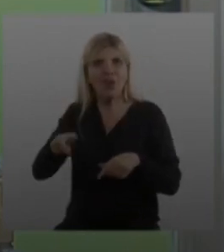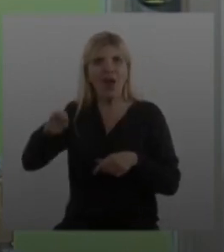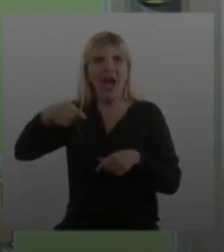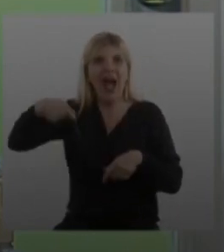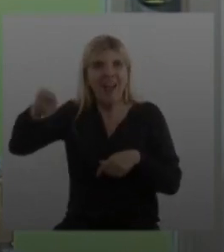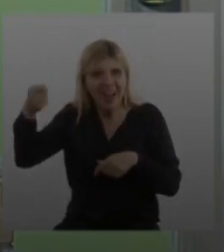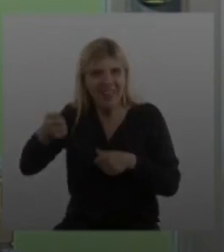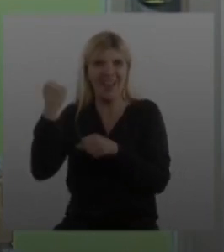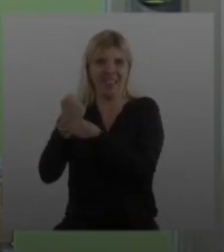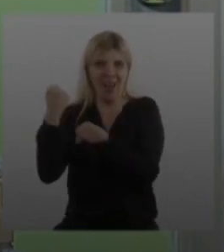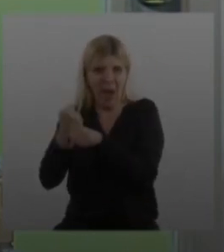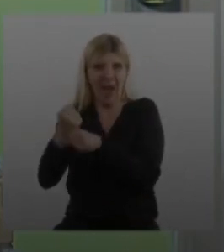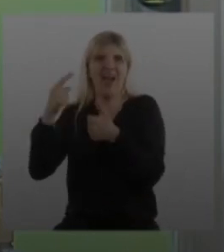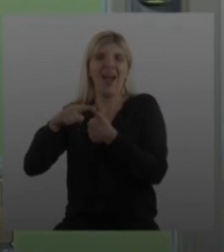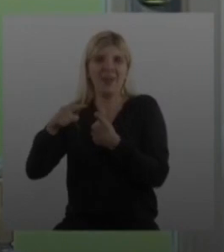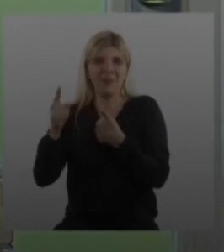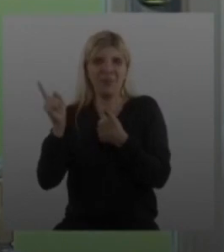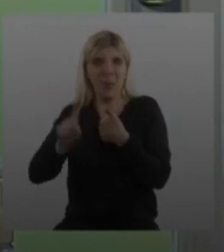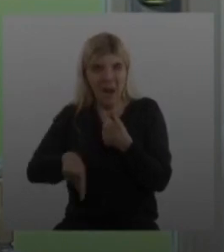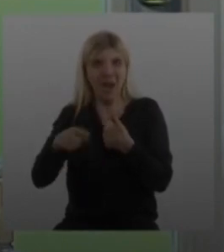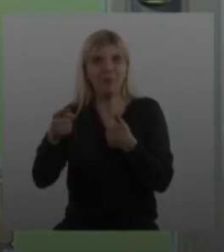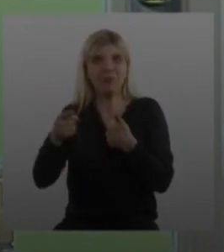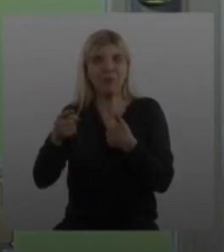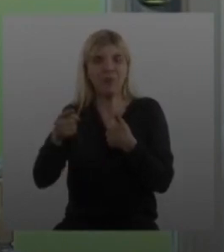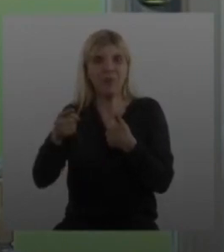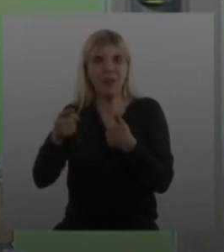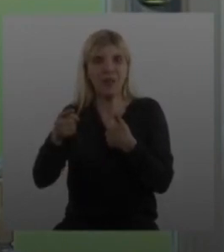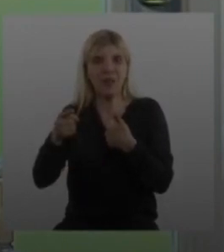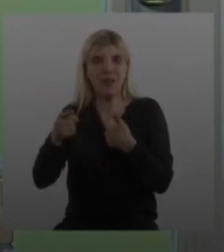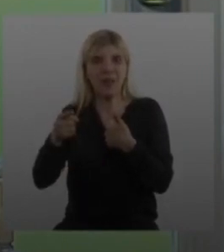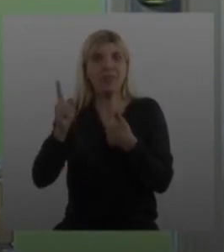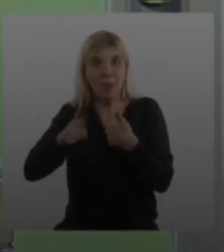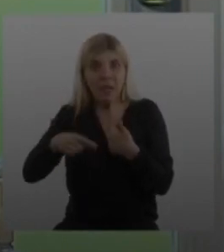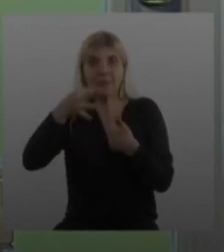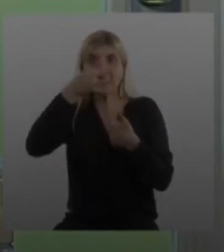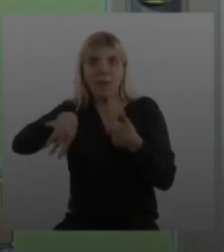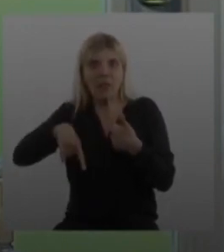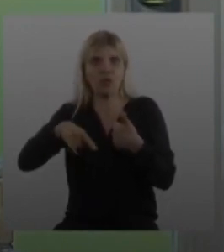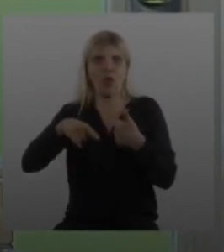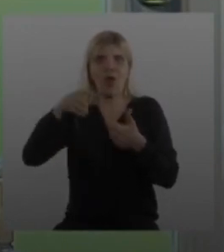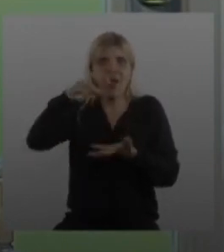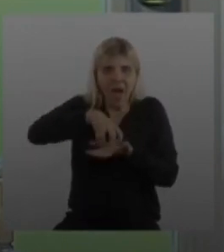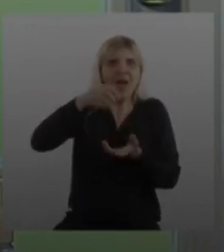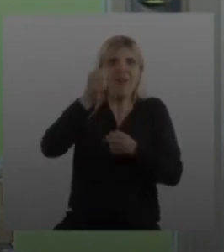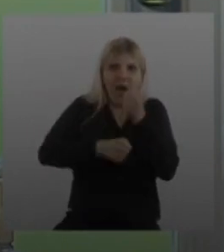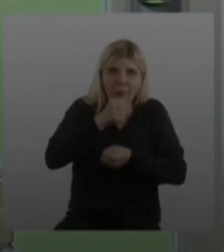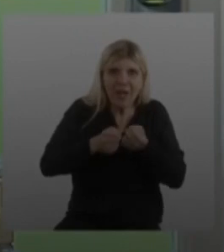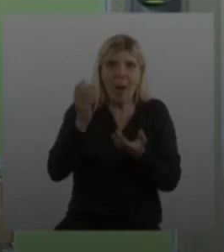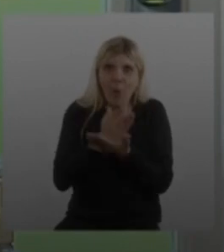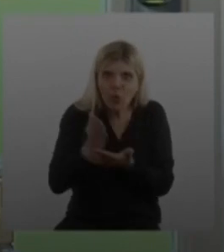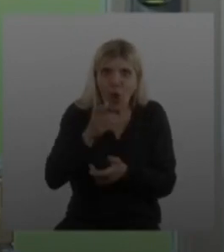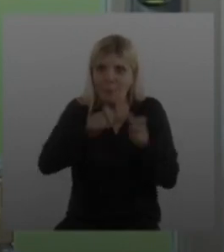hay también quienes producen cemento, quienes producen acero, quienes producen